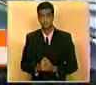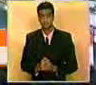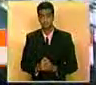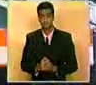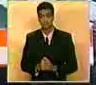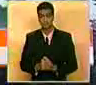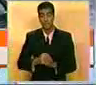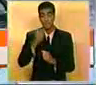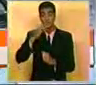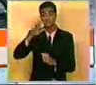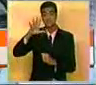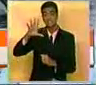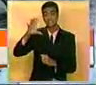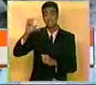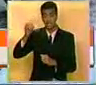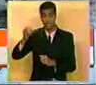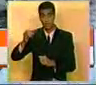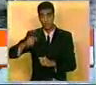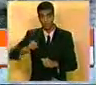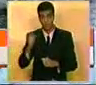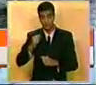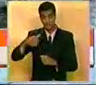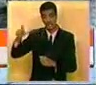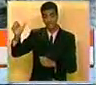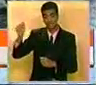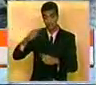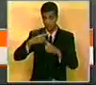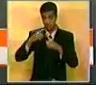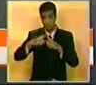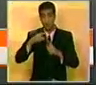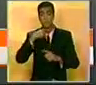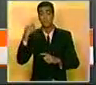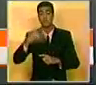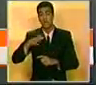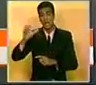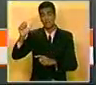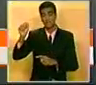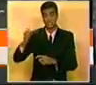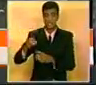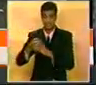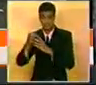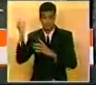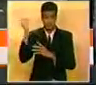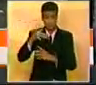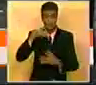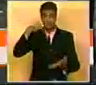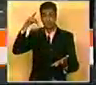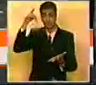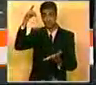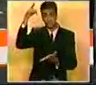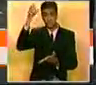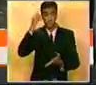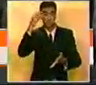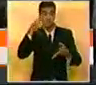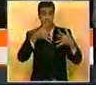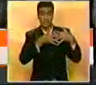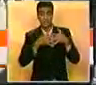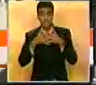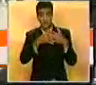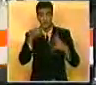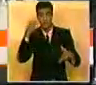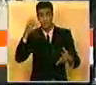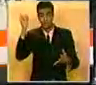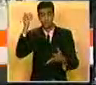Al menos 5 policías afganos y varios civiles murieron en el este de Afganistán debido a un bombardeo de la aviación estadounidense que afectó